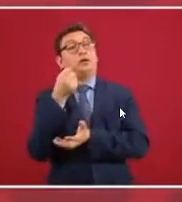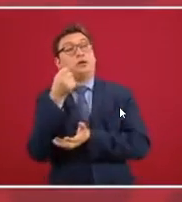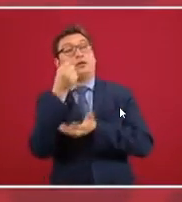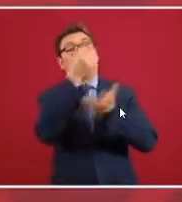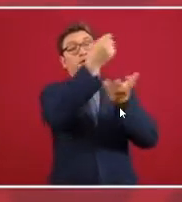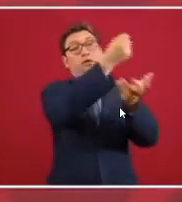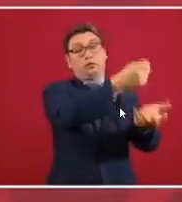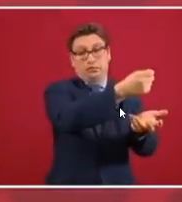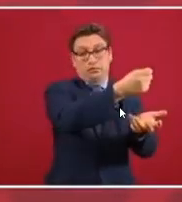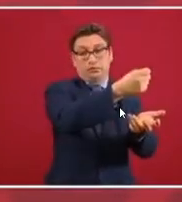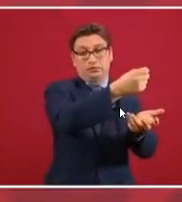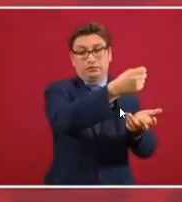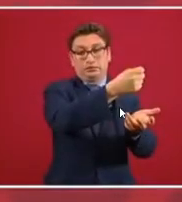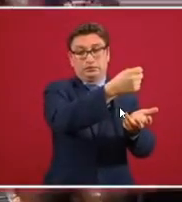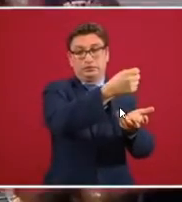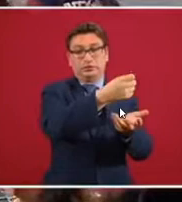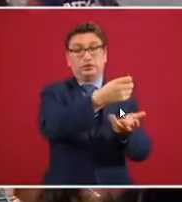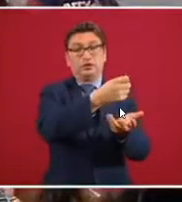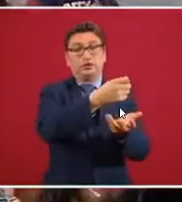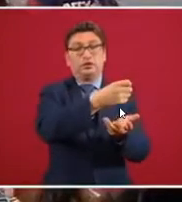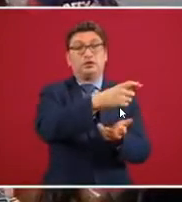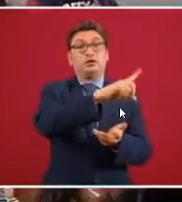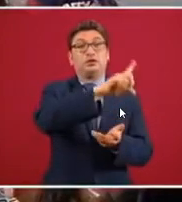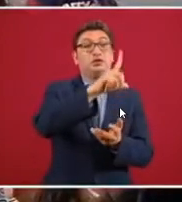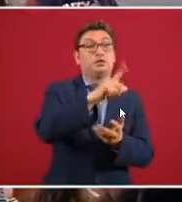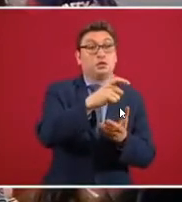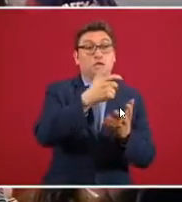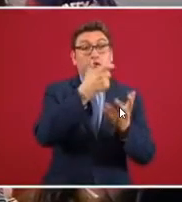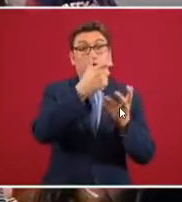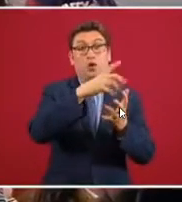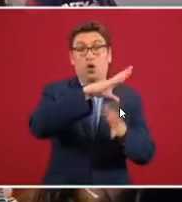no baja completo,